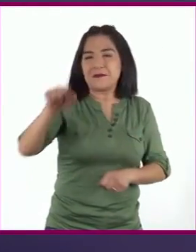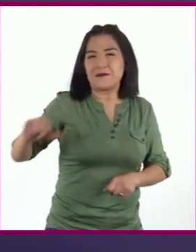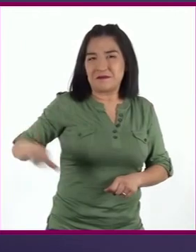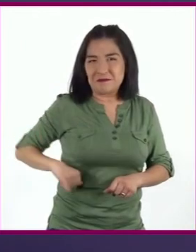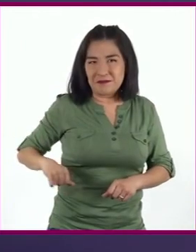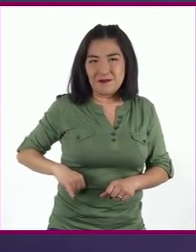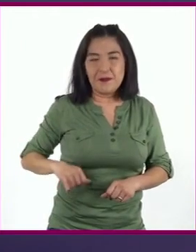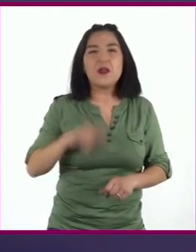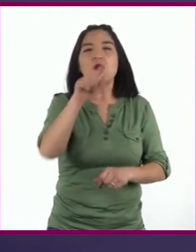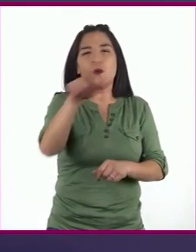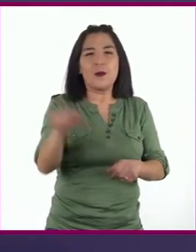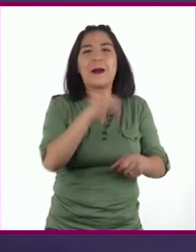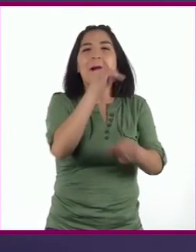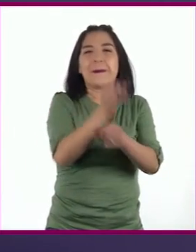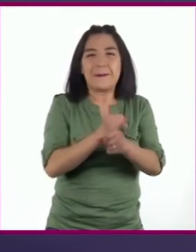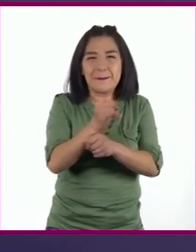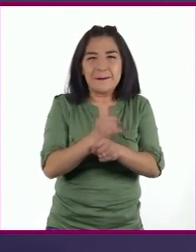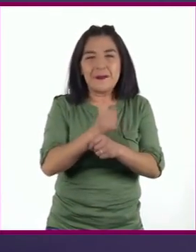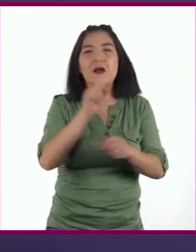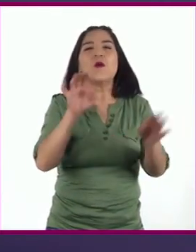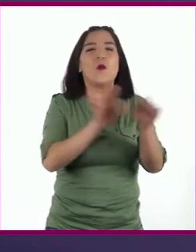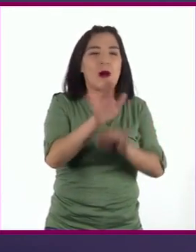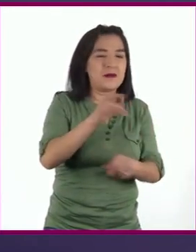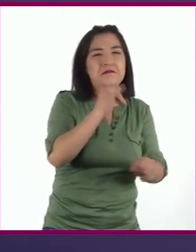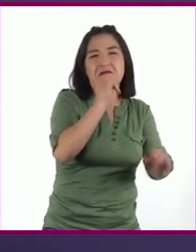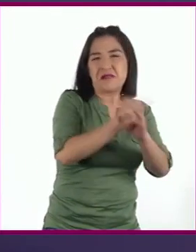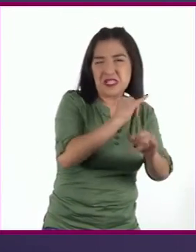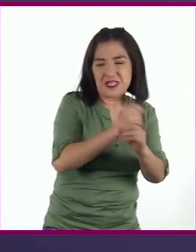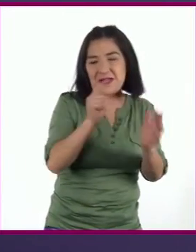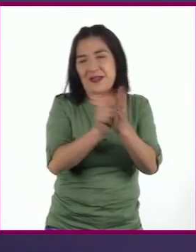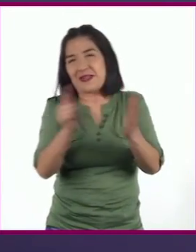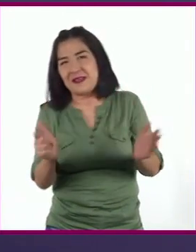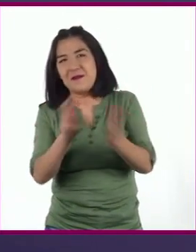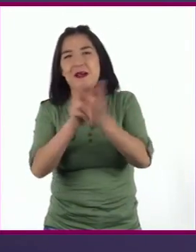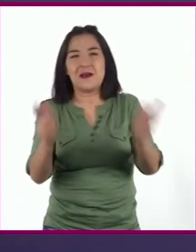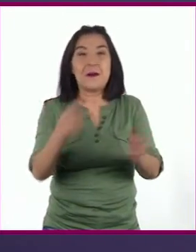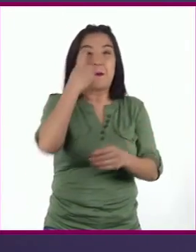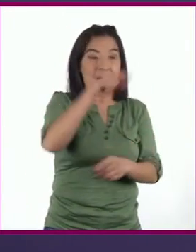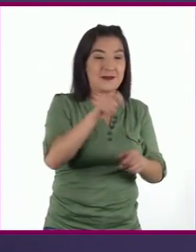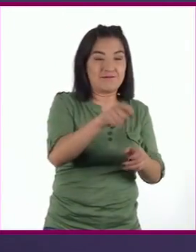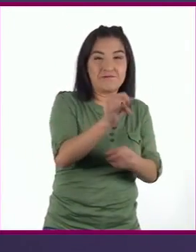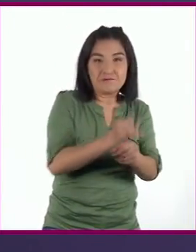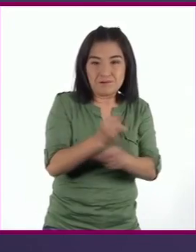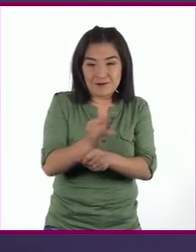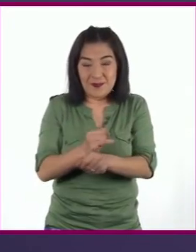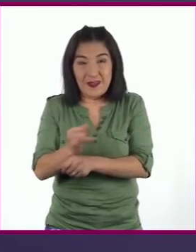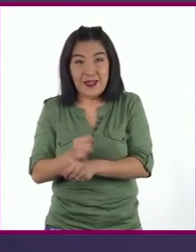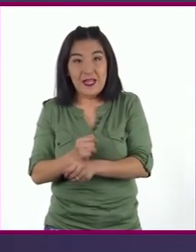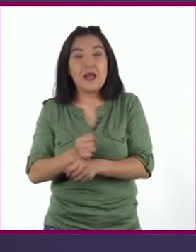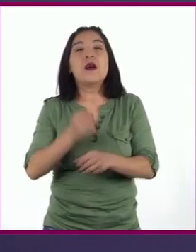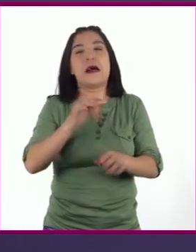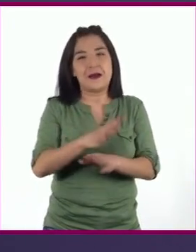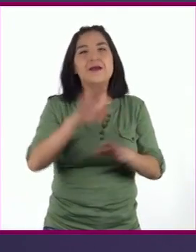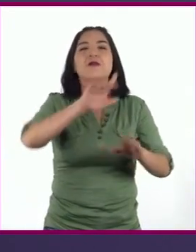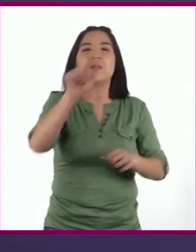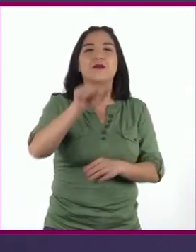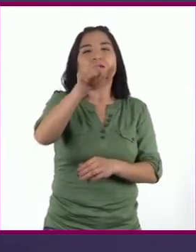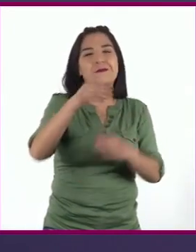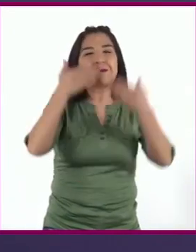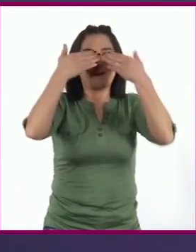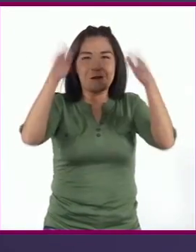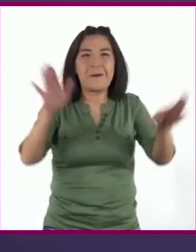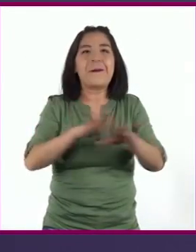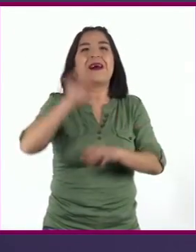Consultar varias fuentes distintas que hablen de ello Y ampliar su conocimiento acerca de las